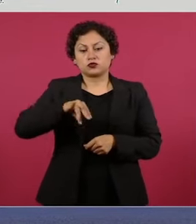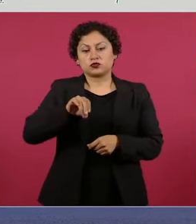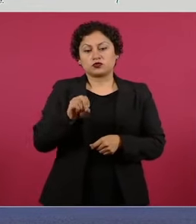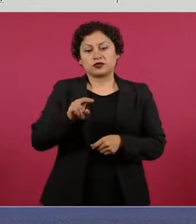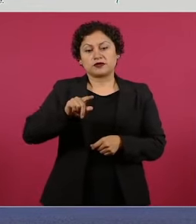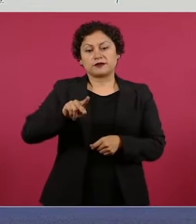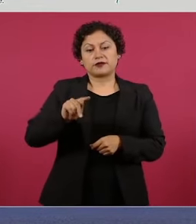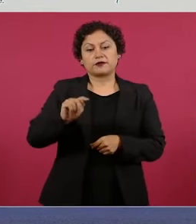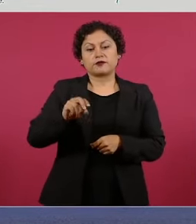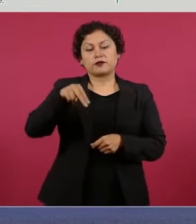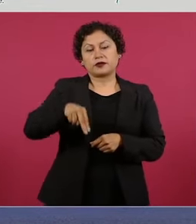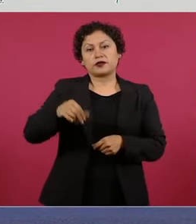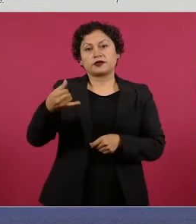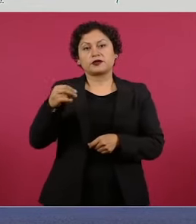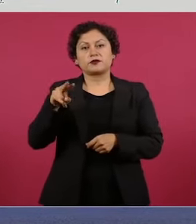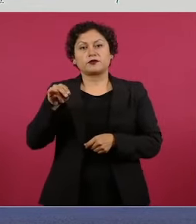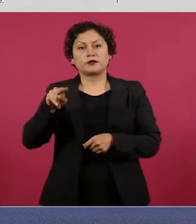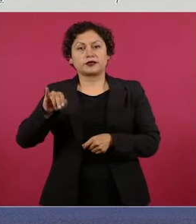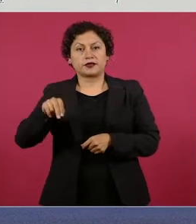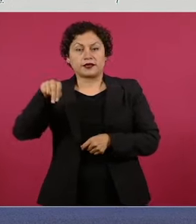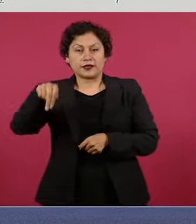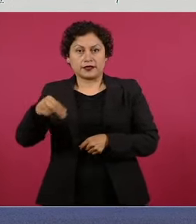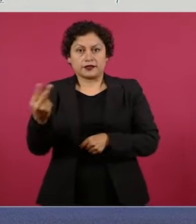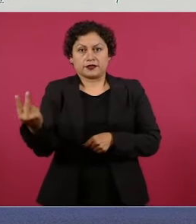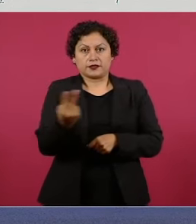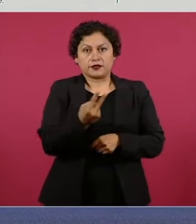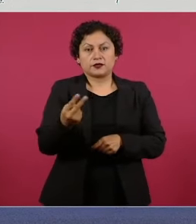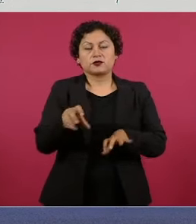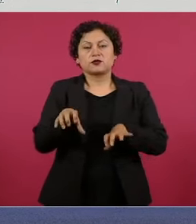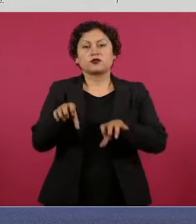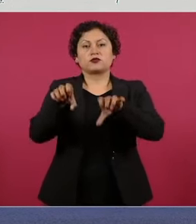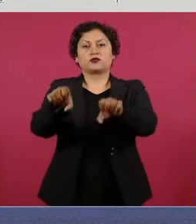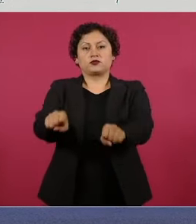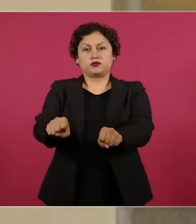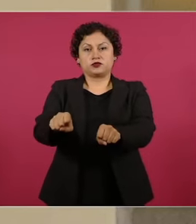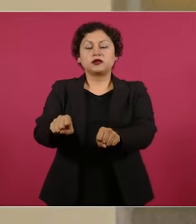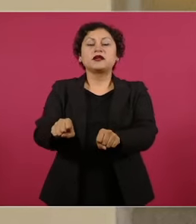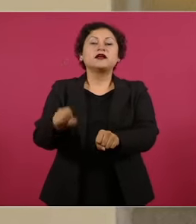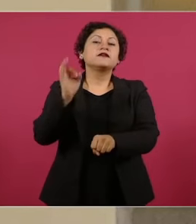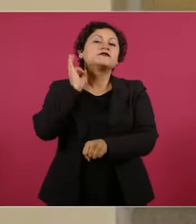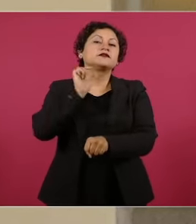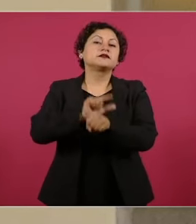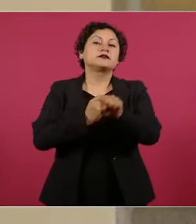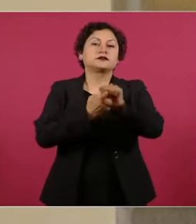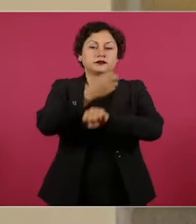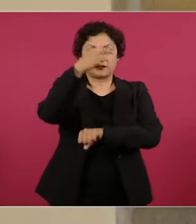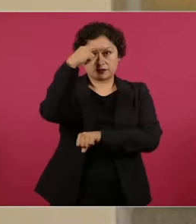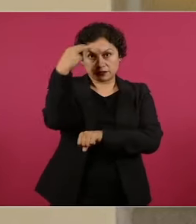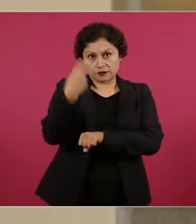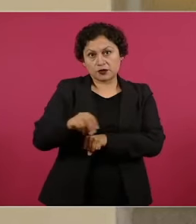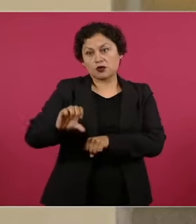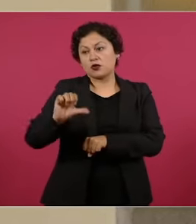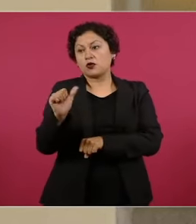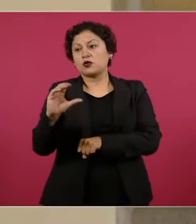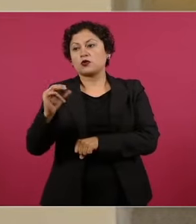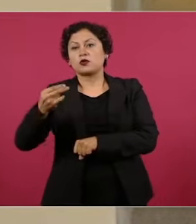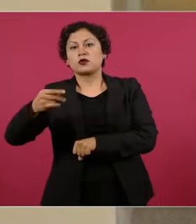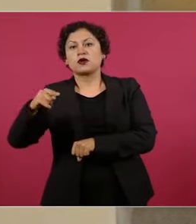N., detenidos por la Fiscalía del Estado de México con apoyo de CONAO, la Secretaría de Seguridad